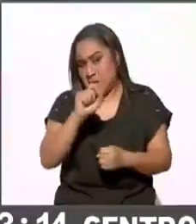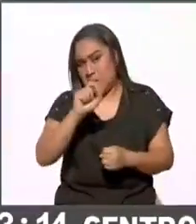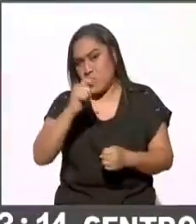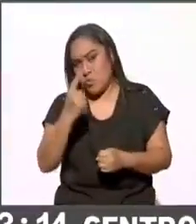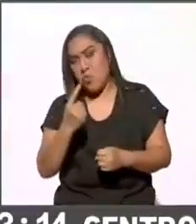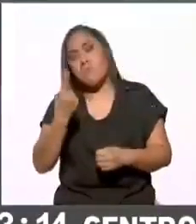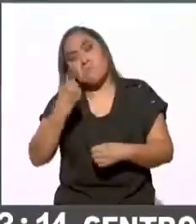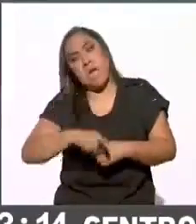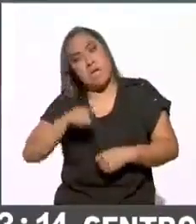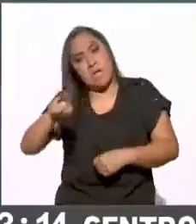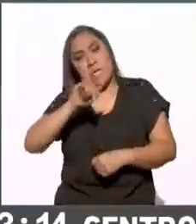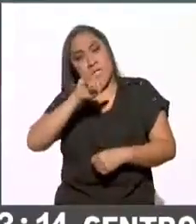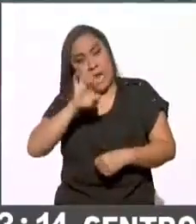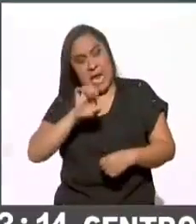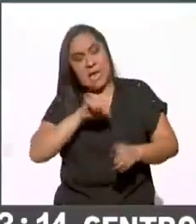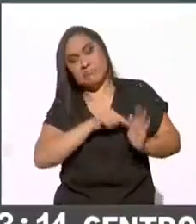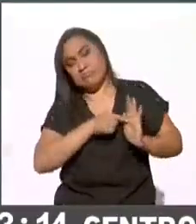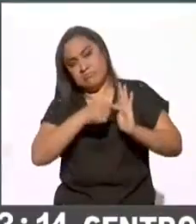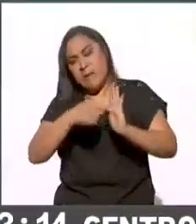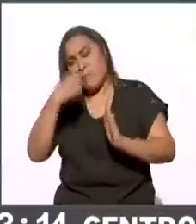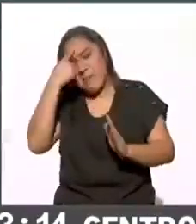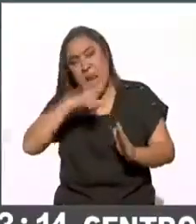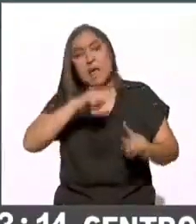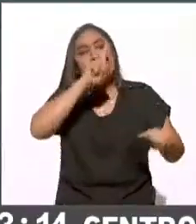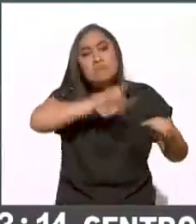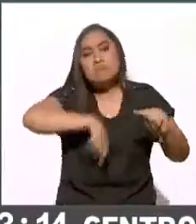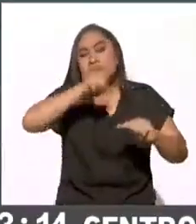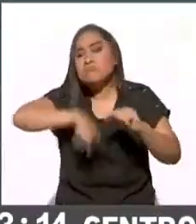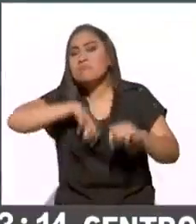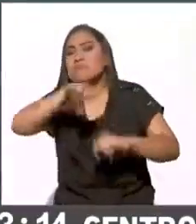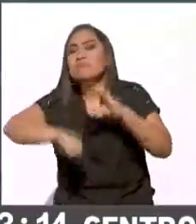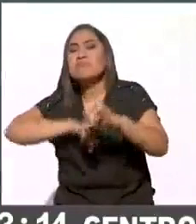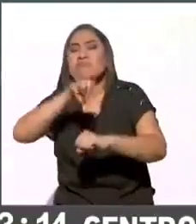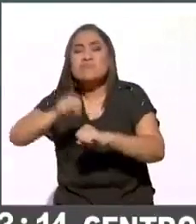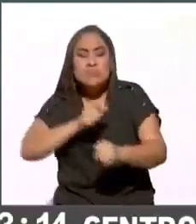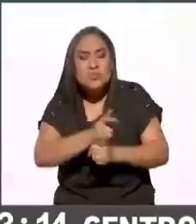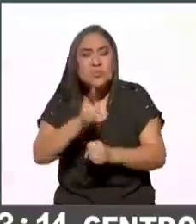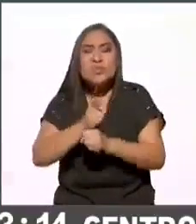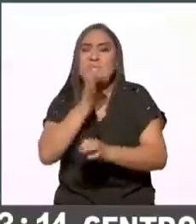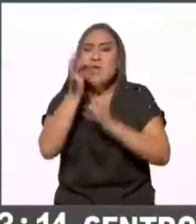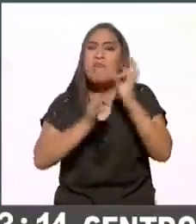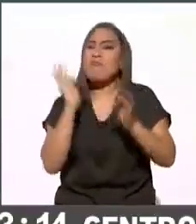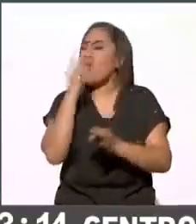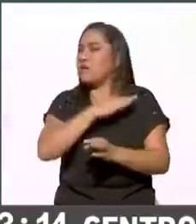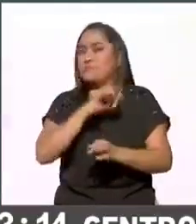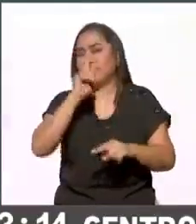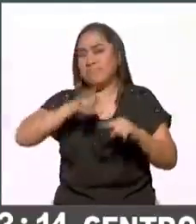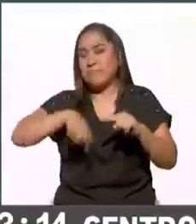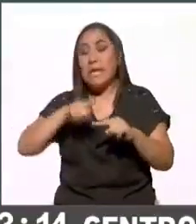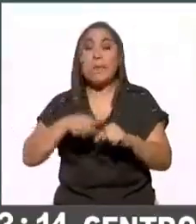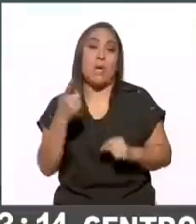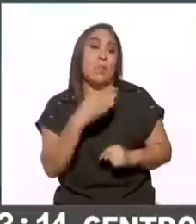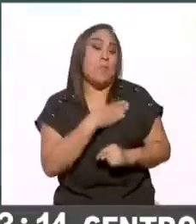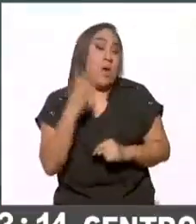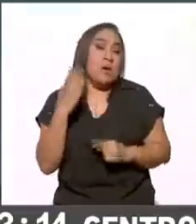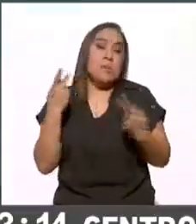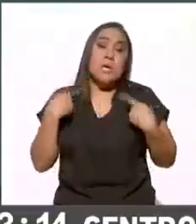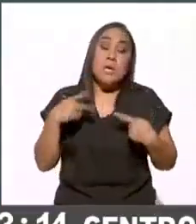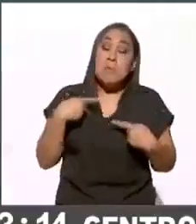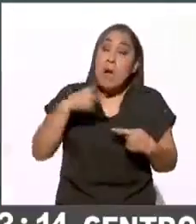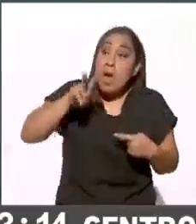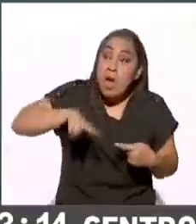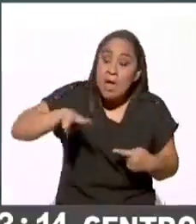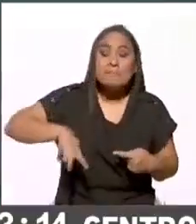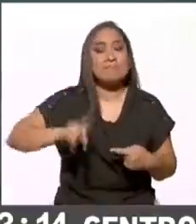por el INE y que también está intentando atajar estas noticias falsas. Pero creo que finalmente la ciudadanía le dio la vuelta a este tipo de